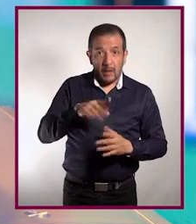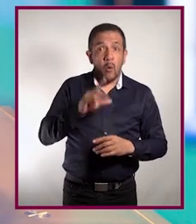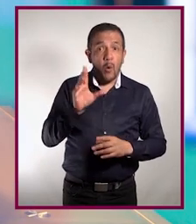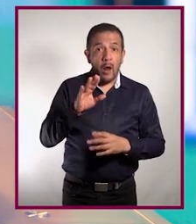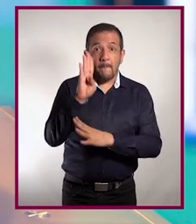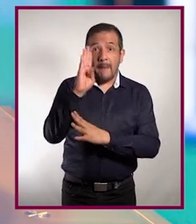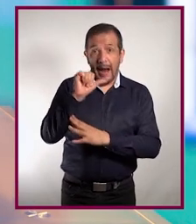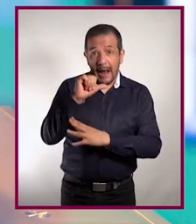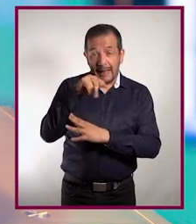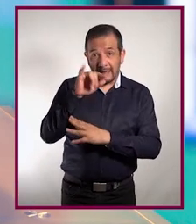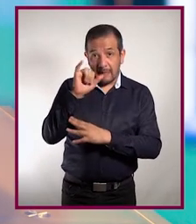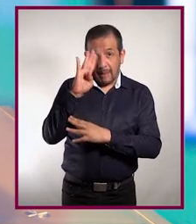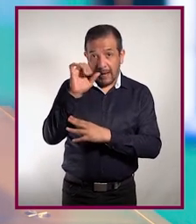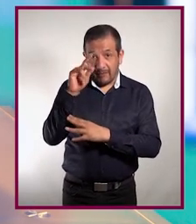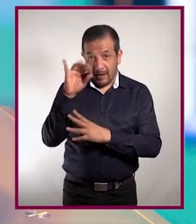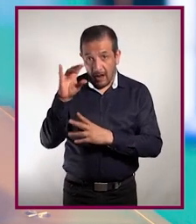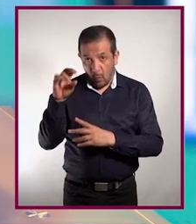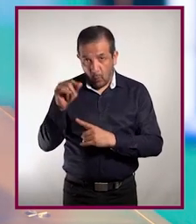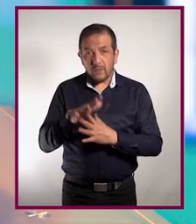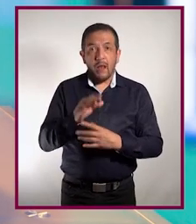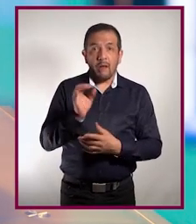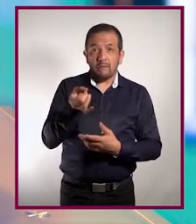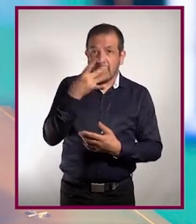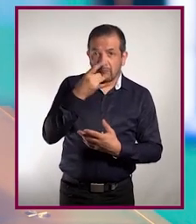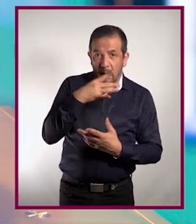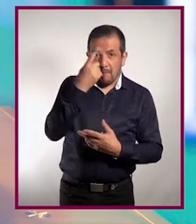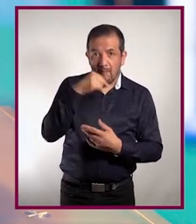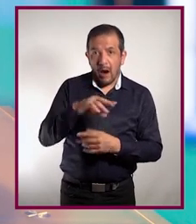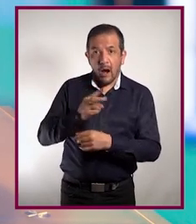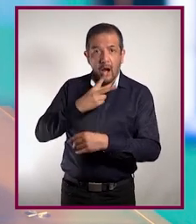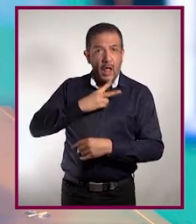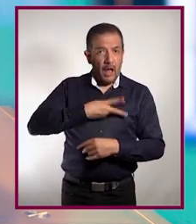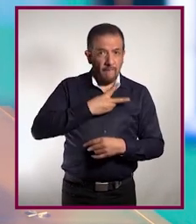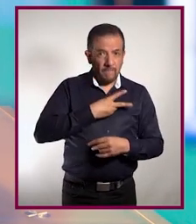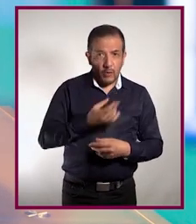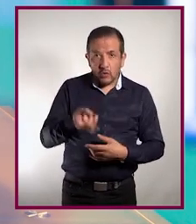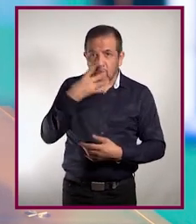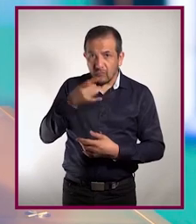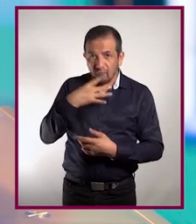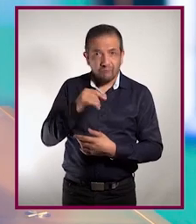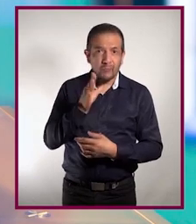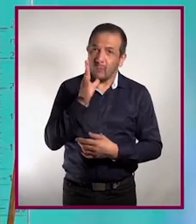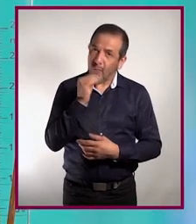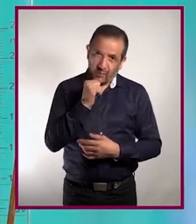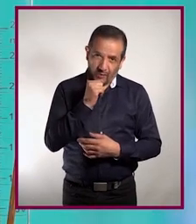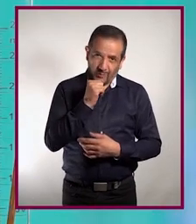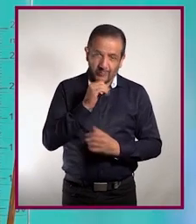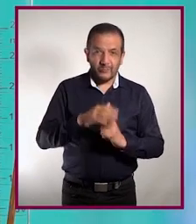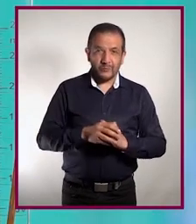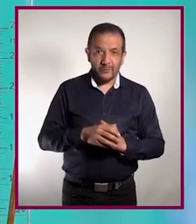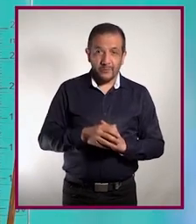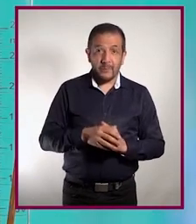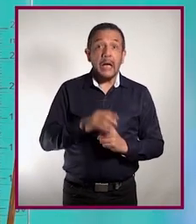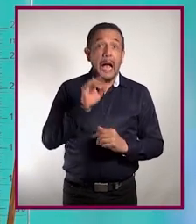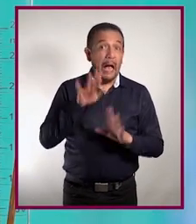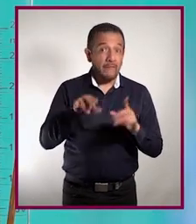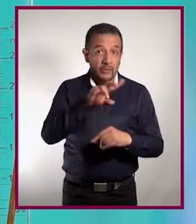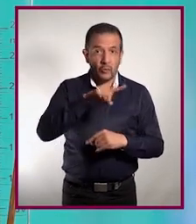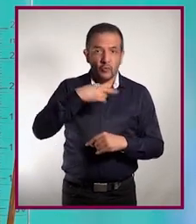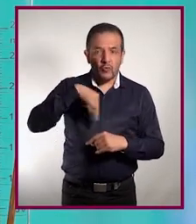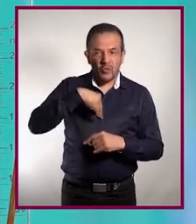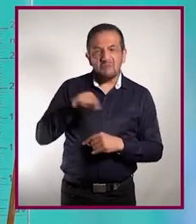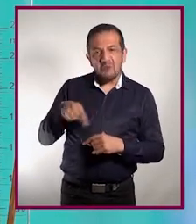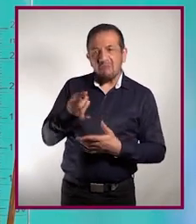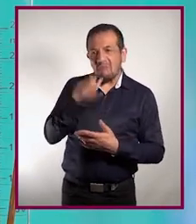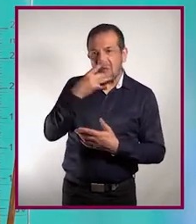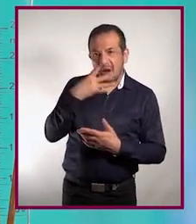no sirven para luchar contra ningún tipo de virus, así que no tiene caso tomarlos en infecciones de tipo viral. De hecho, podrías hacerte